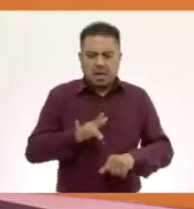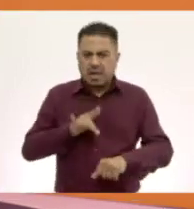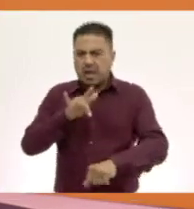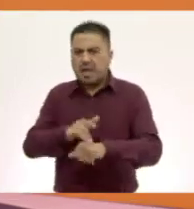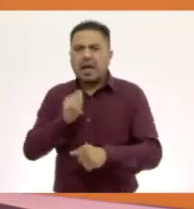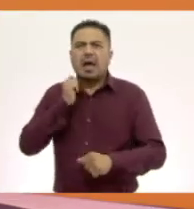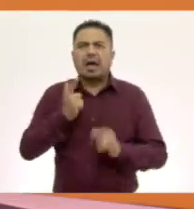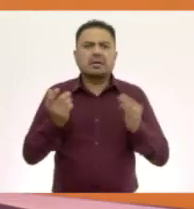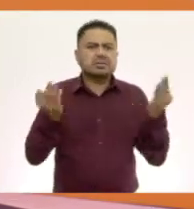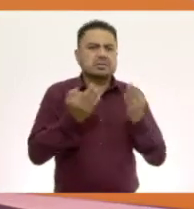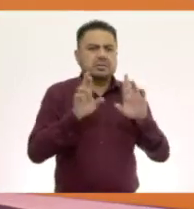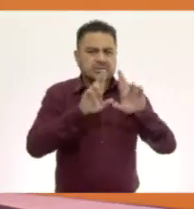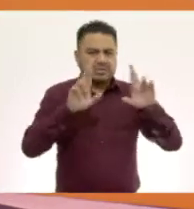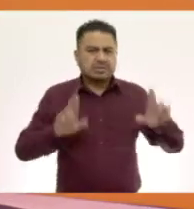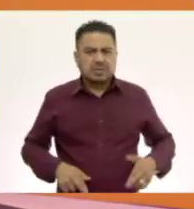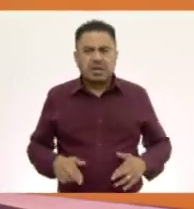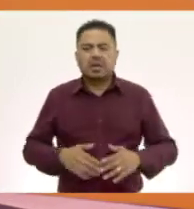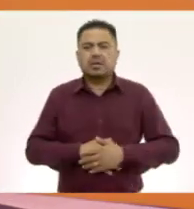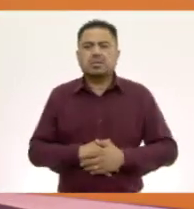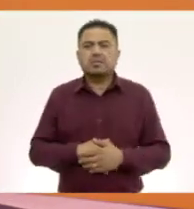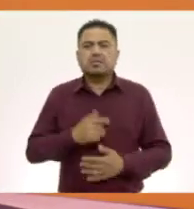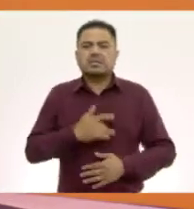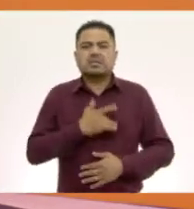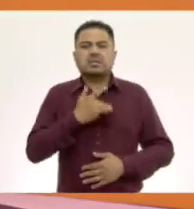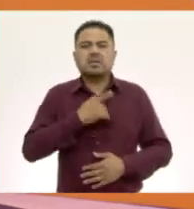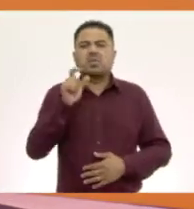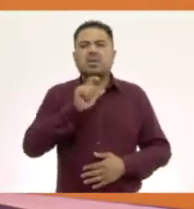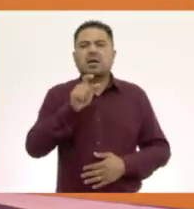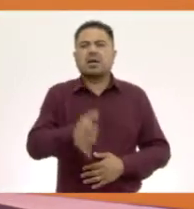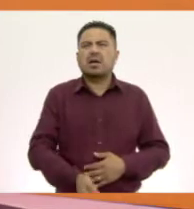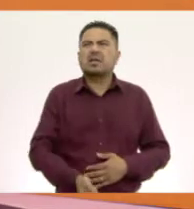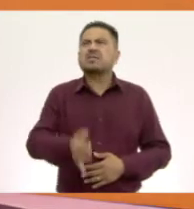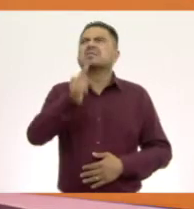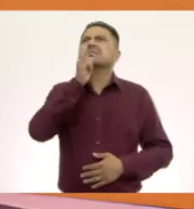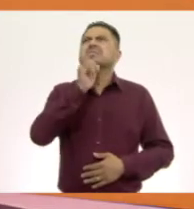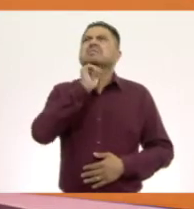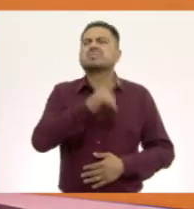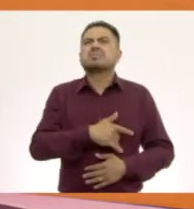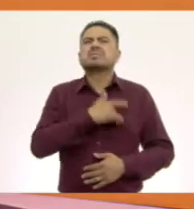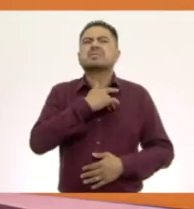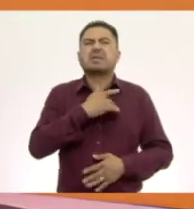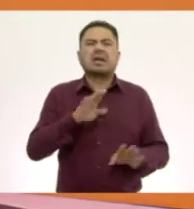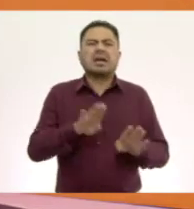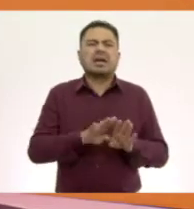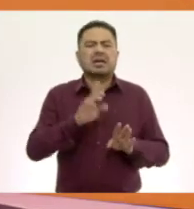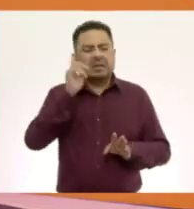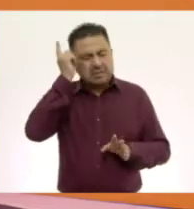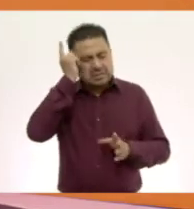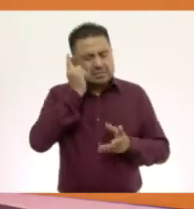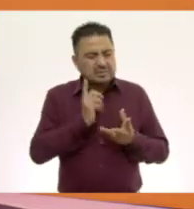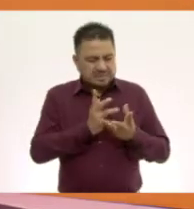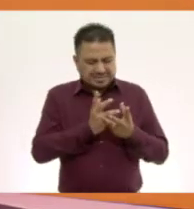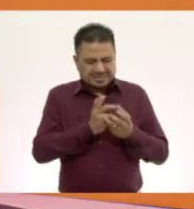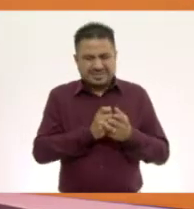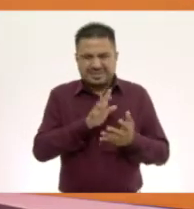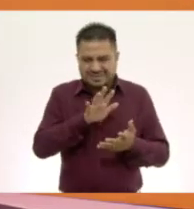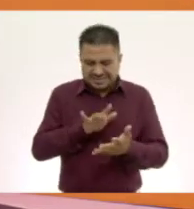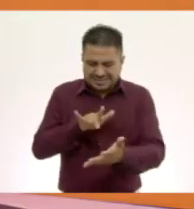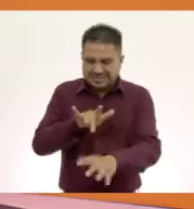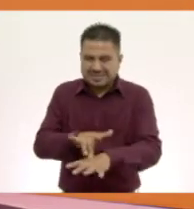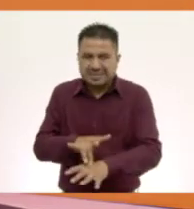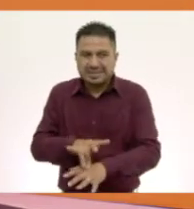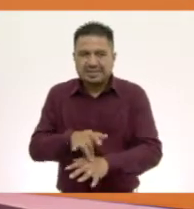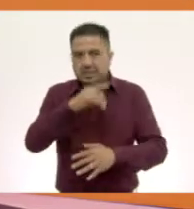un hielo? ¿Qué sienten cuando lo toman? ¿También sienten que se les duermen los dedos cuando lo están agarrando?